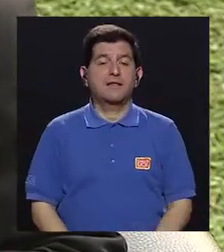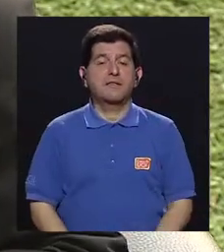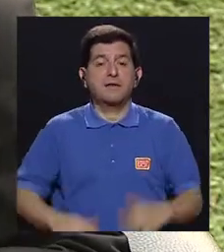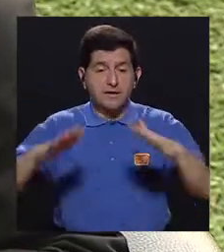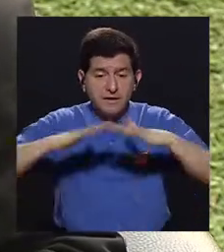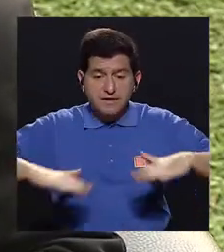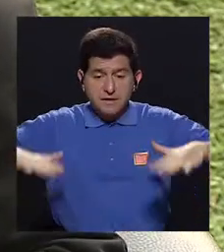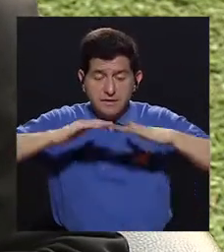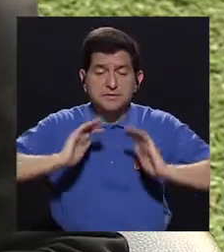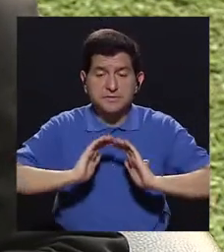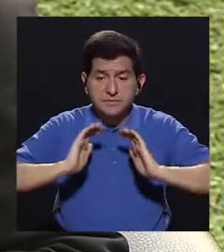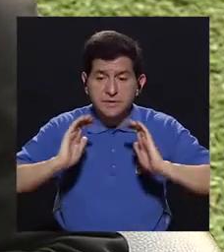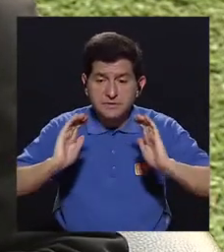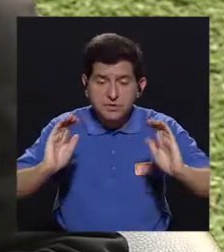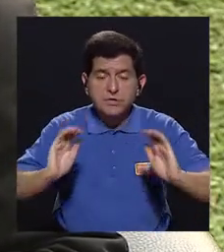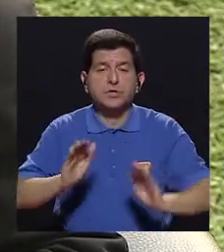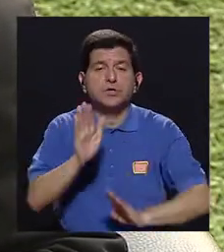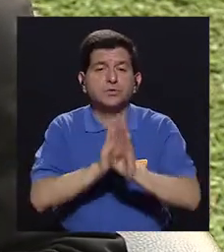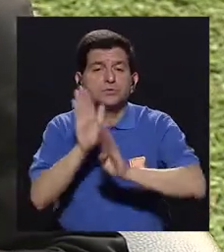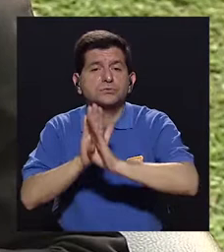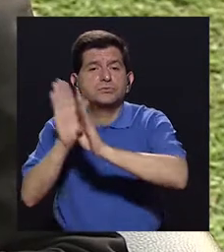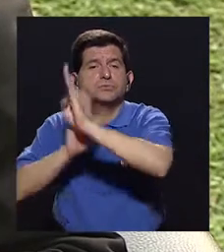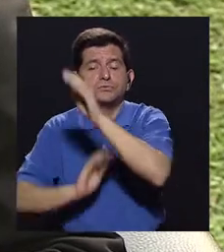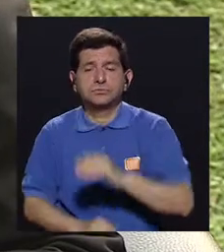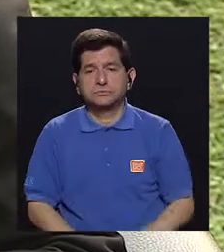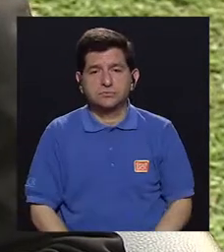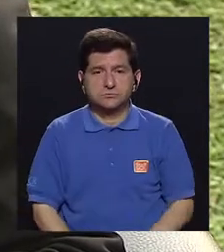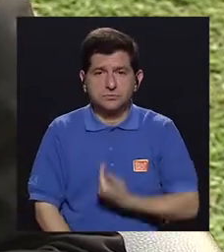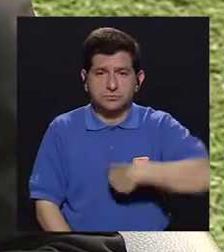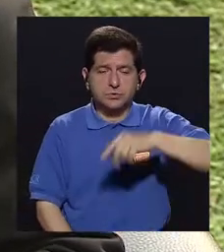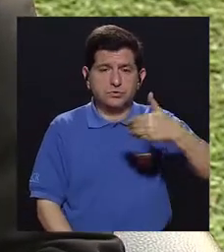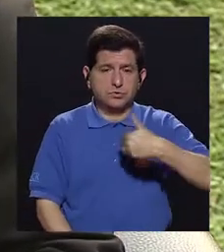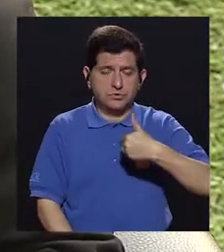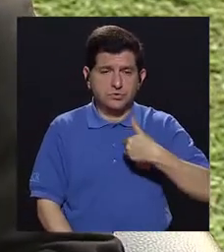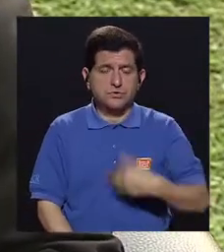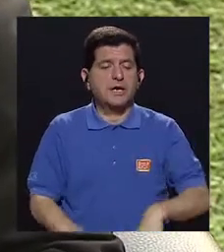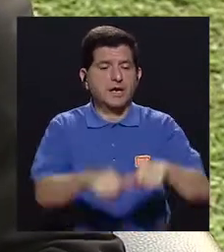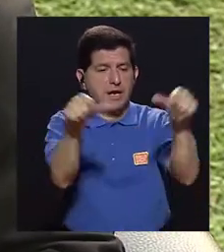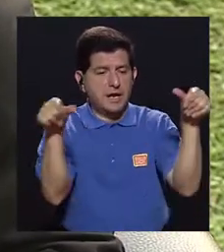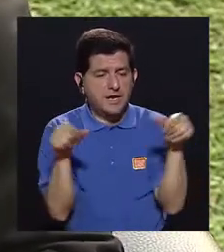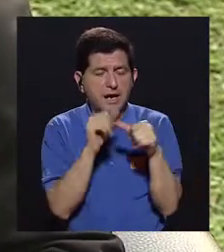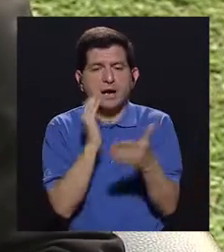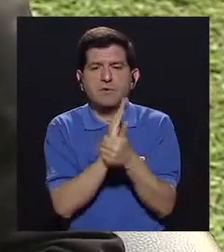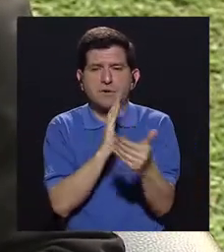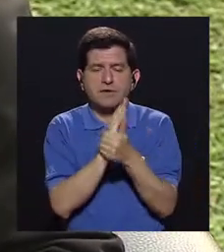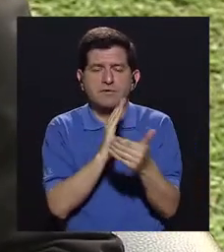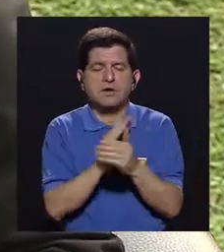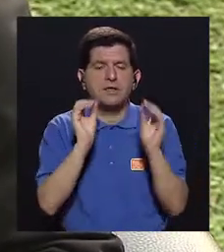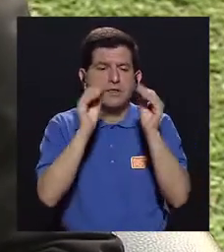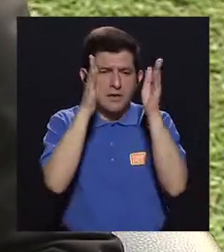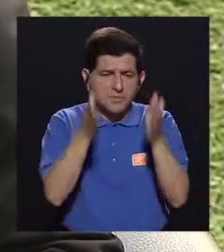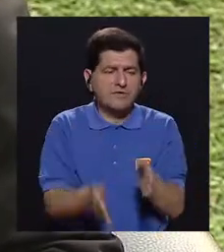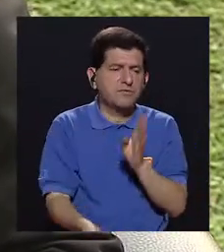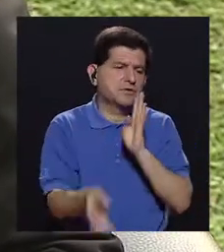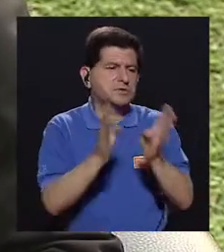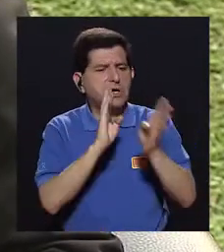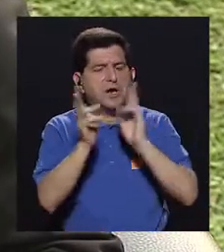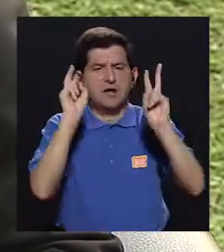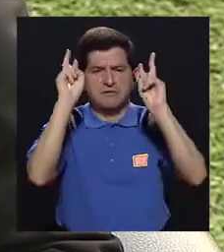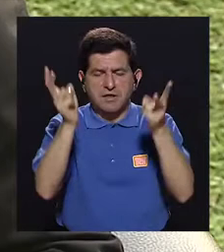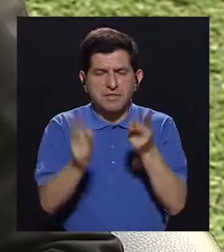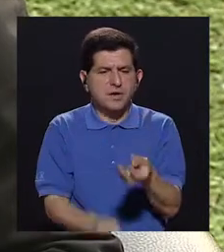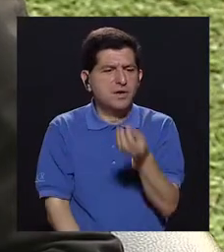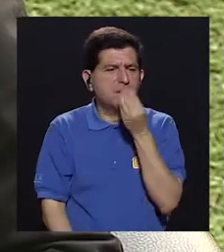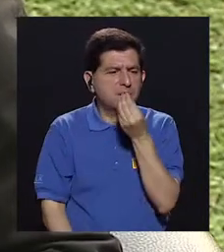escenarios en donde el niño se desarrolla. Tenemos en el aula la capacidad de que el maestro hable de temas de